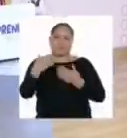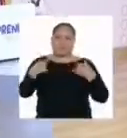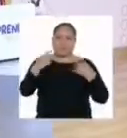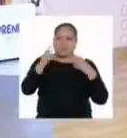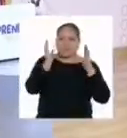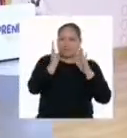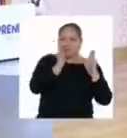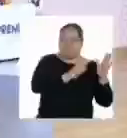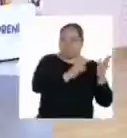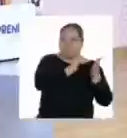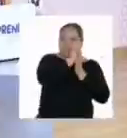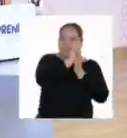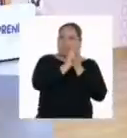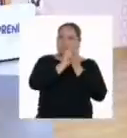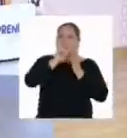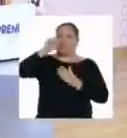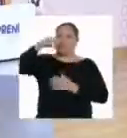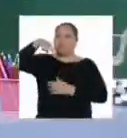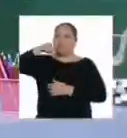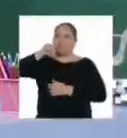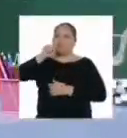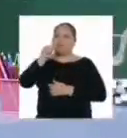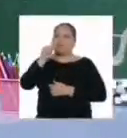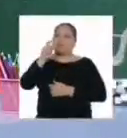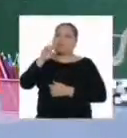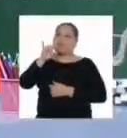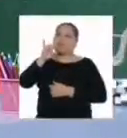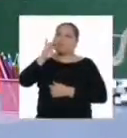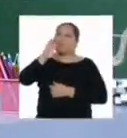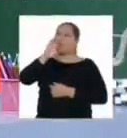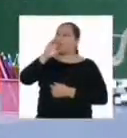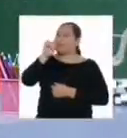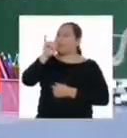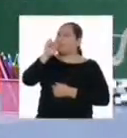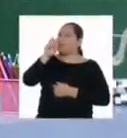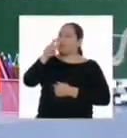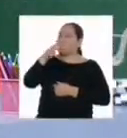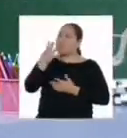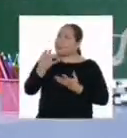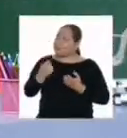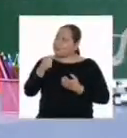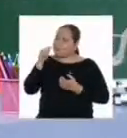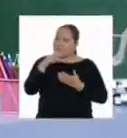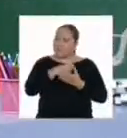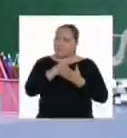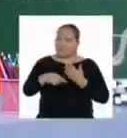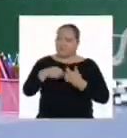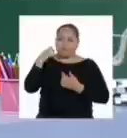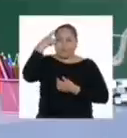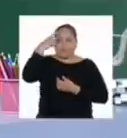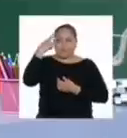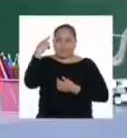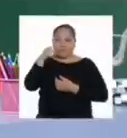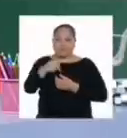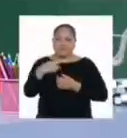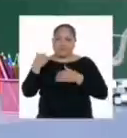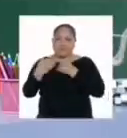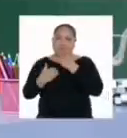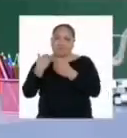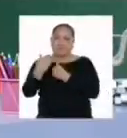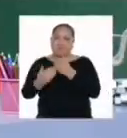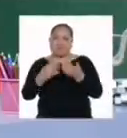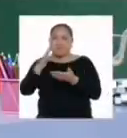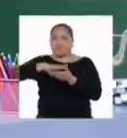tienen para elaborar el texto instructivo. Así que me gustaría que el programa de hoy sirva para reflexionar sobre nuestros